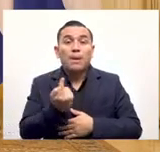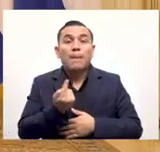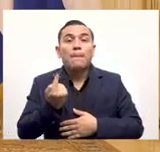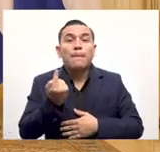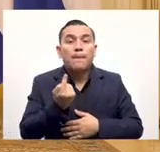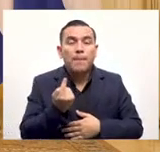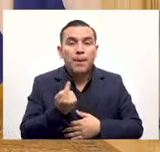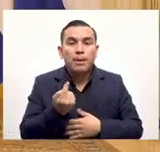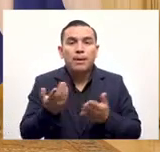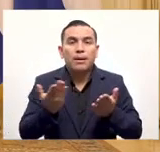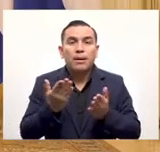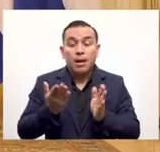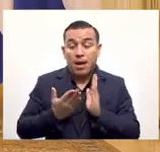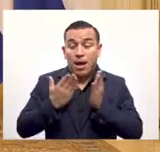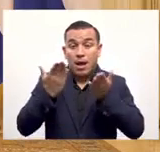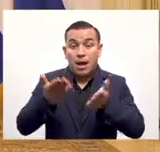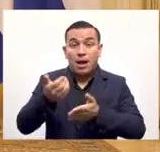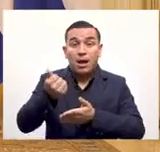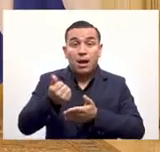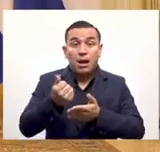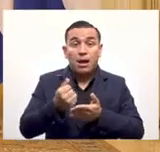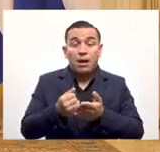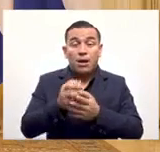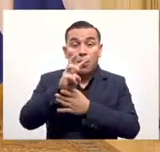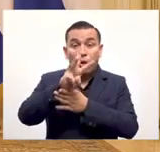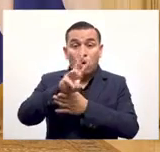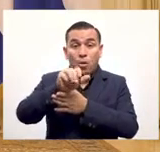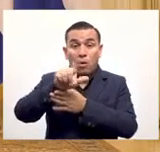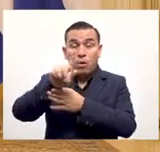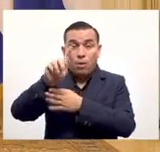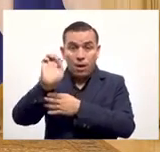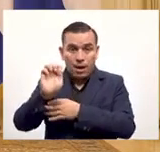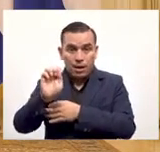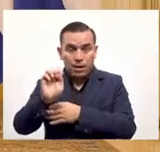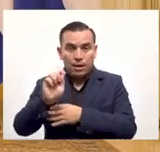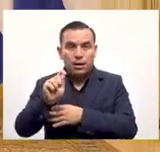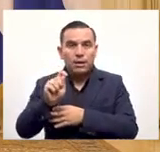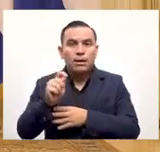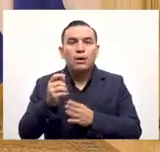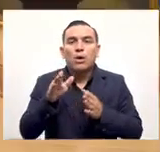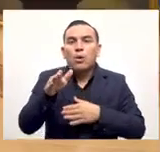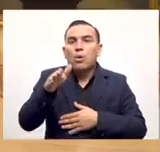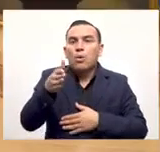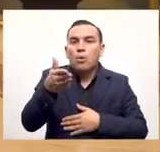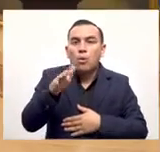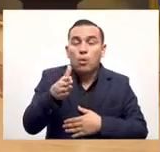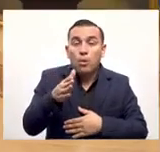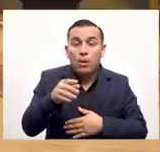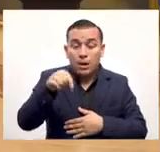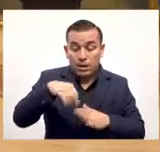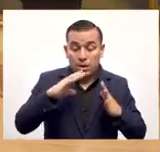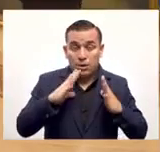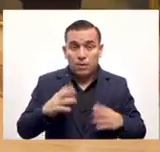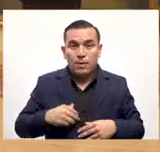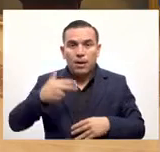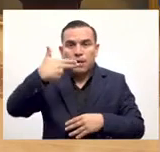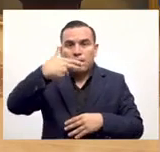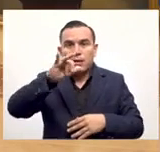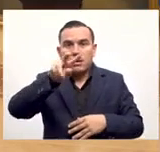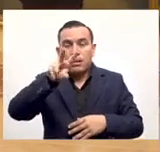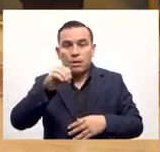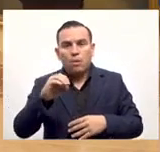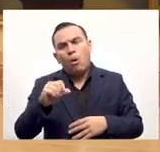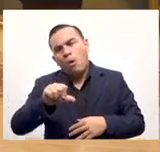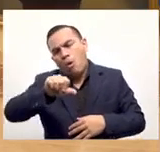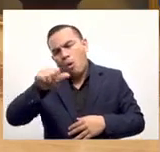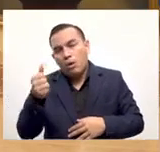comercios y al final se van a beneficiar entre más wallets y más personas hayan utilizando la wallet del gobierno o